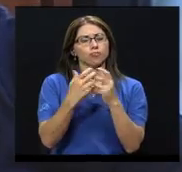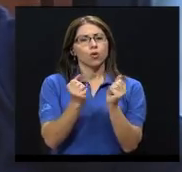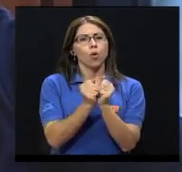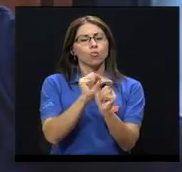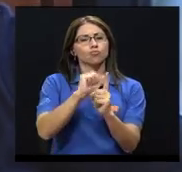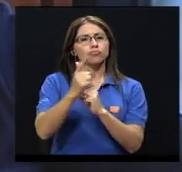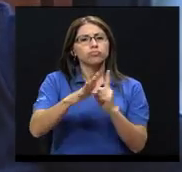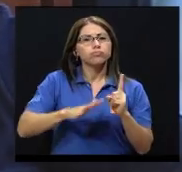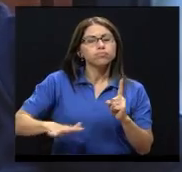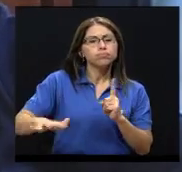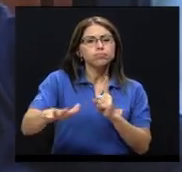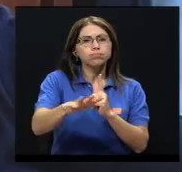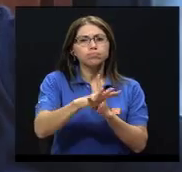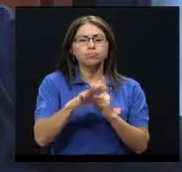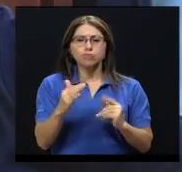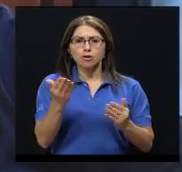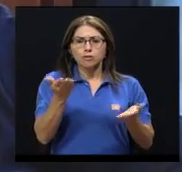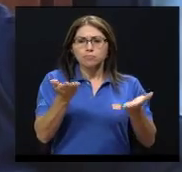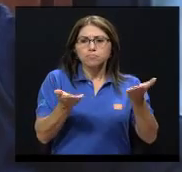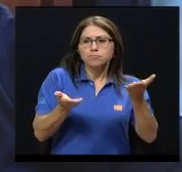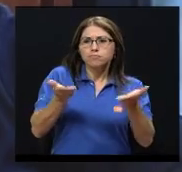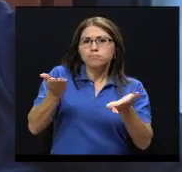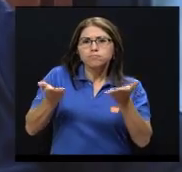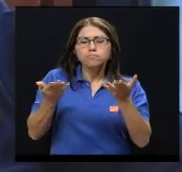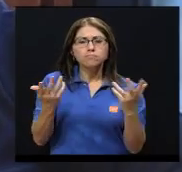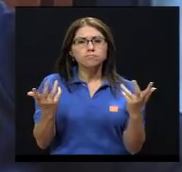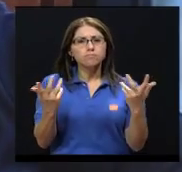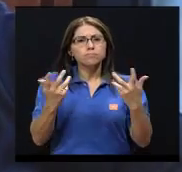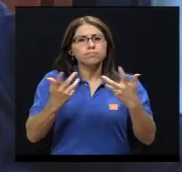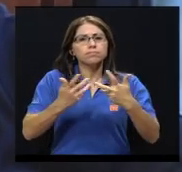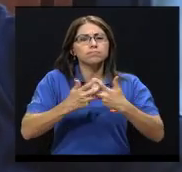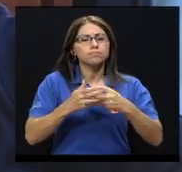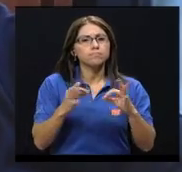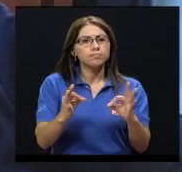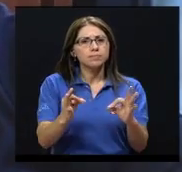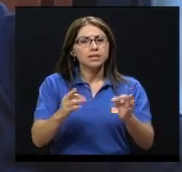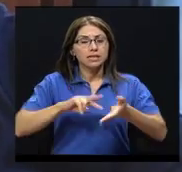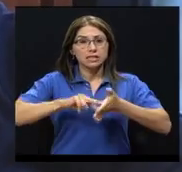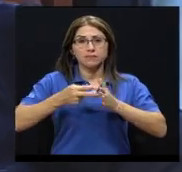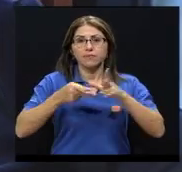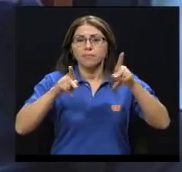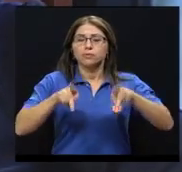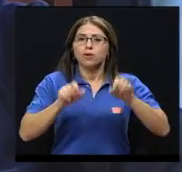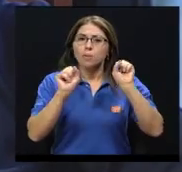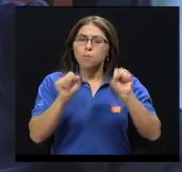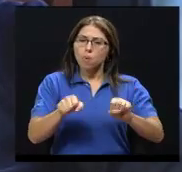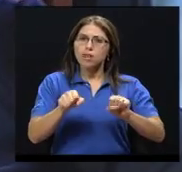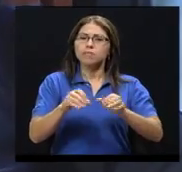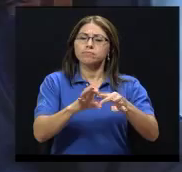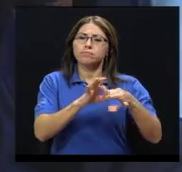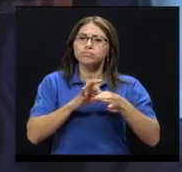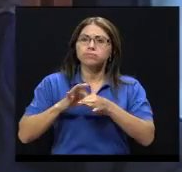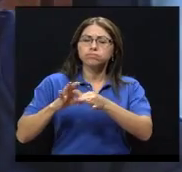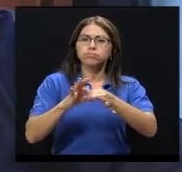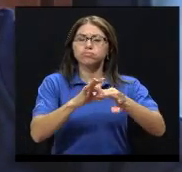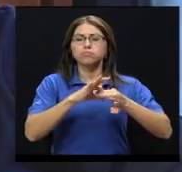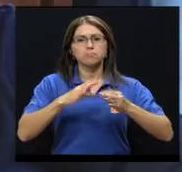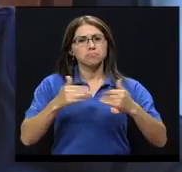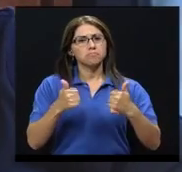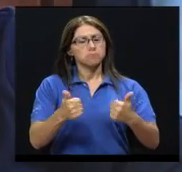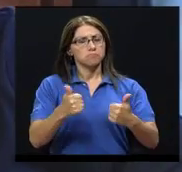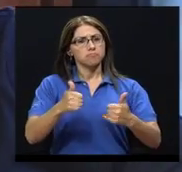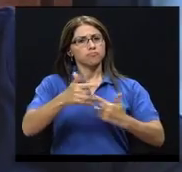cultural mayor. Este equilibrio armónico, entonces, le genera la posibilidad de tener relaciones satisfactores